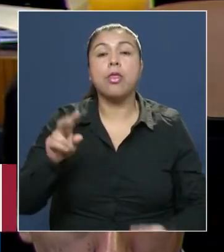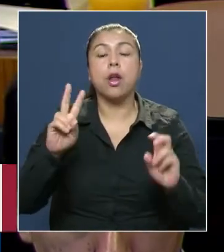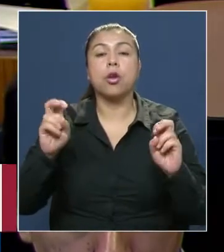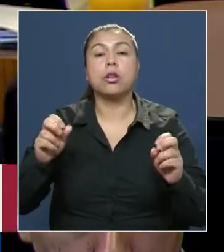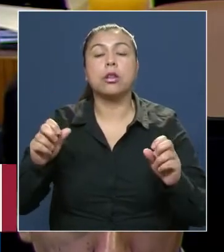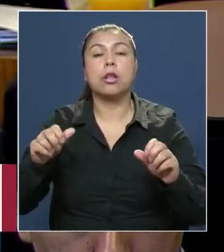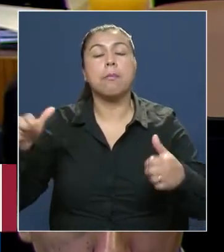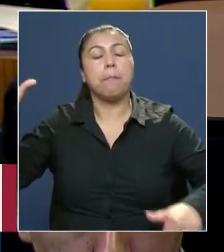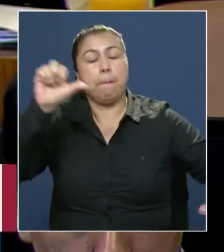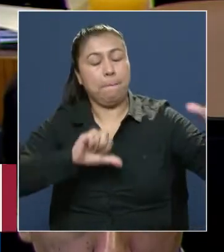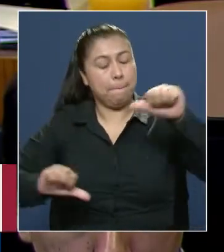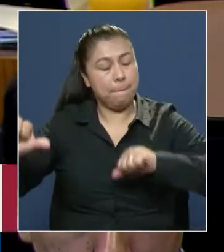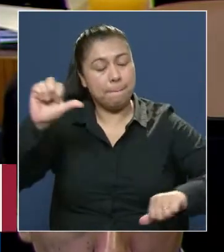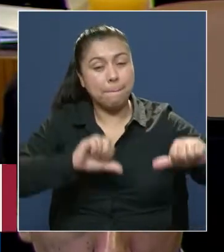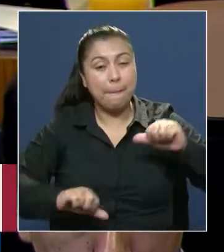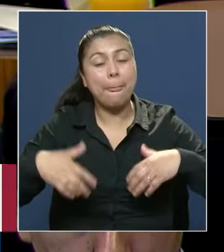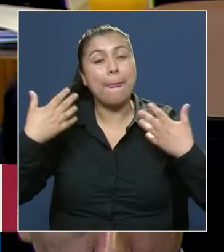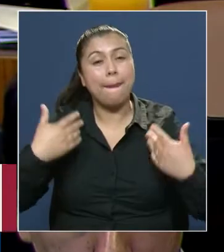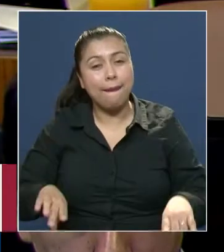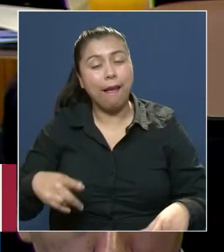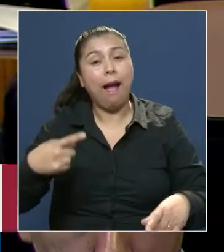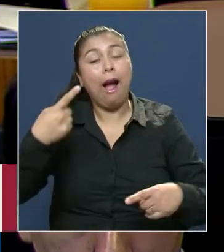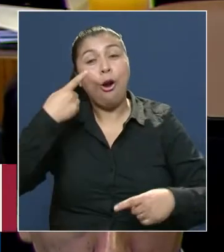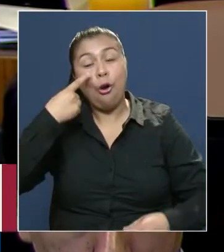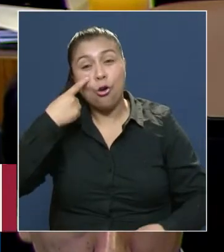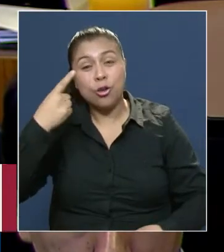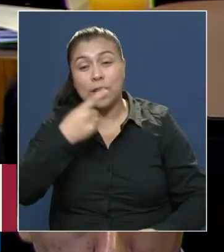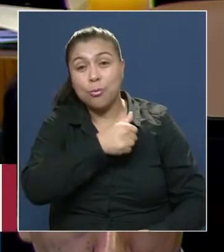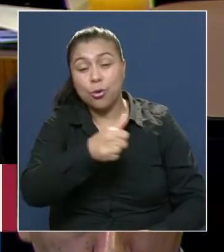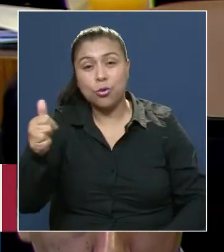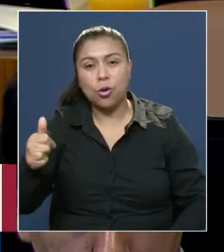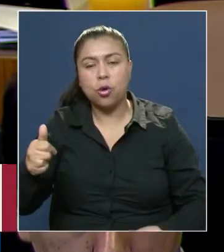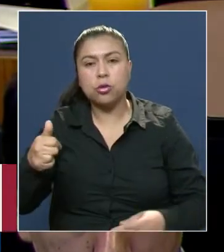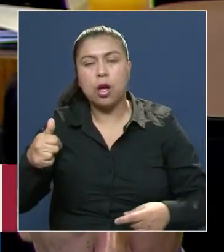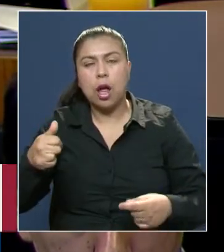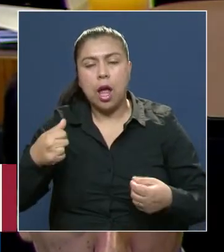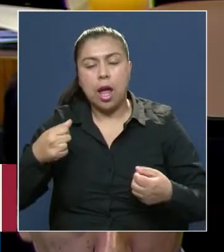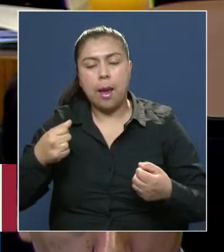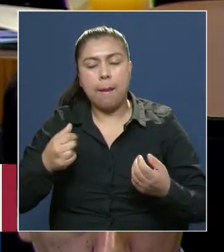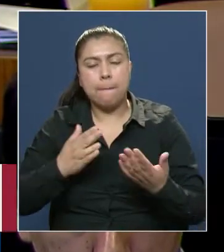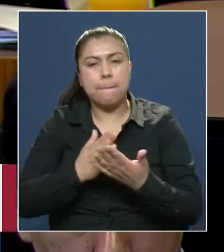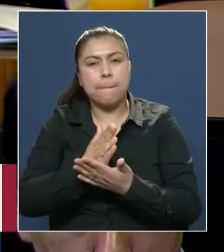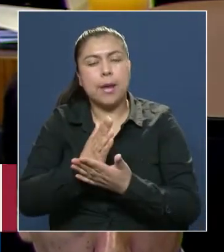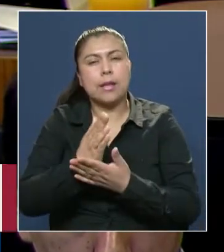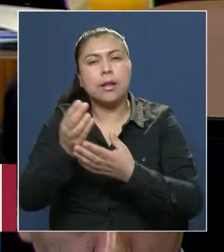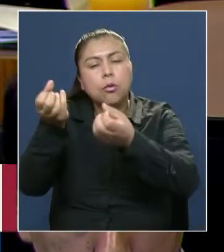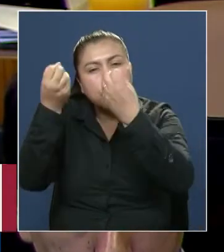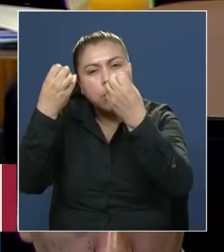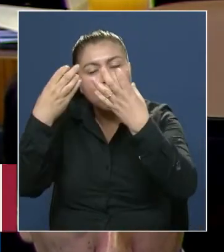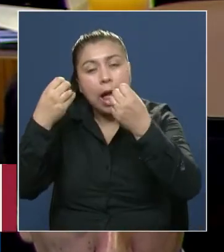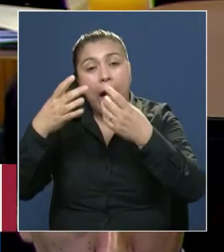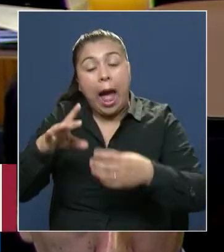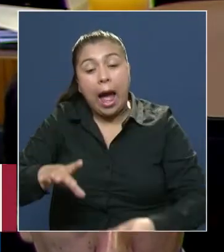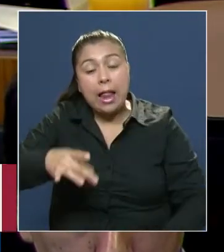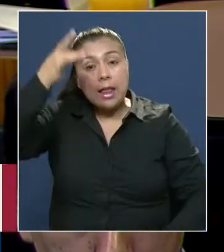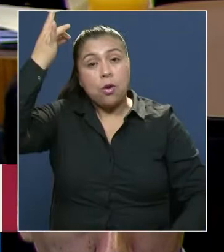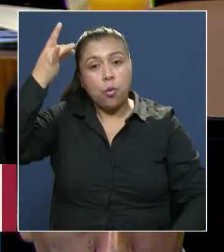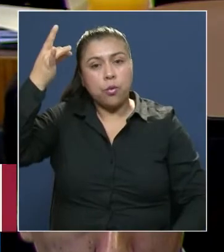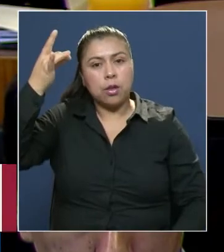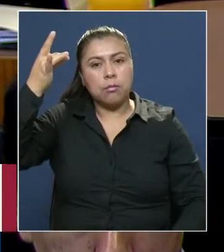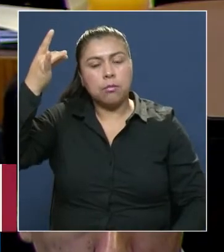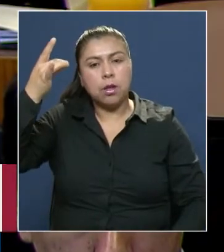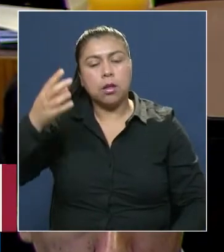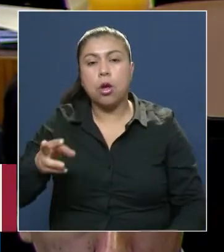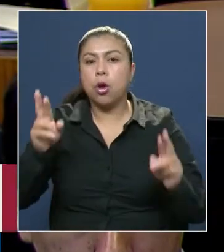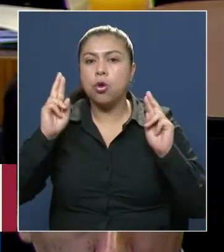de lo que está establecido y de lo que es conocido, se abre una posibilidad al aprendizaje, se abre una posibilidad al descubrimiento, por lo